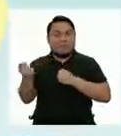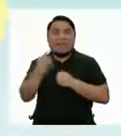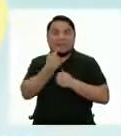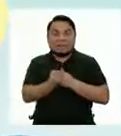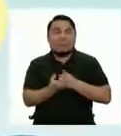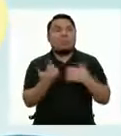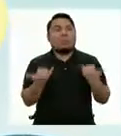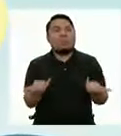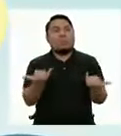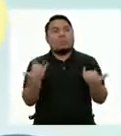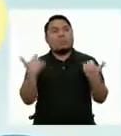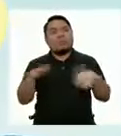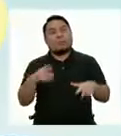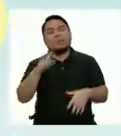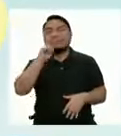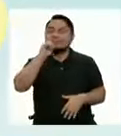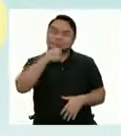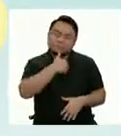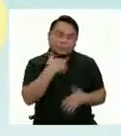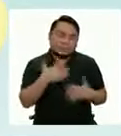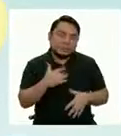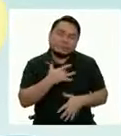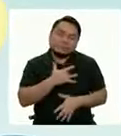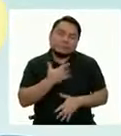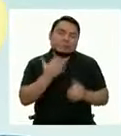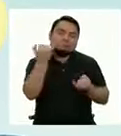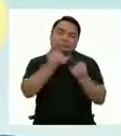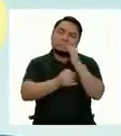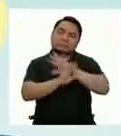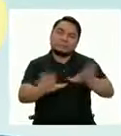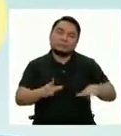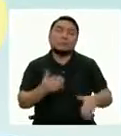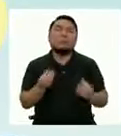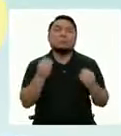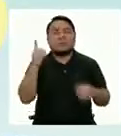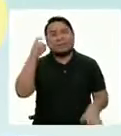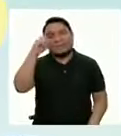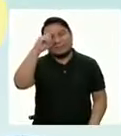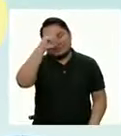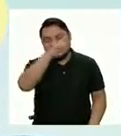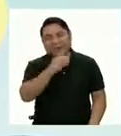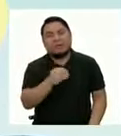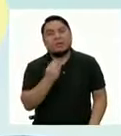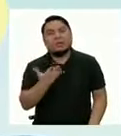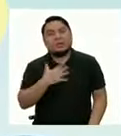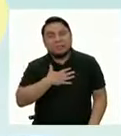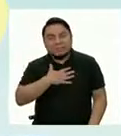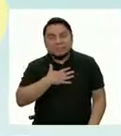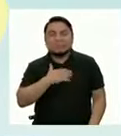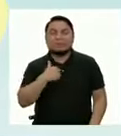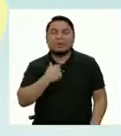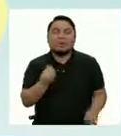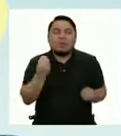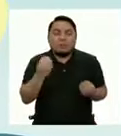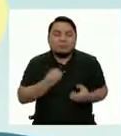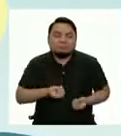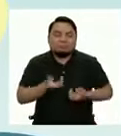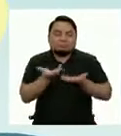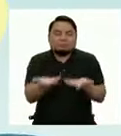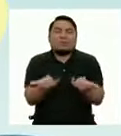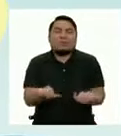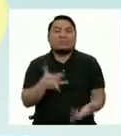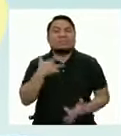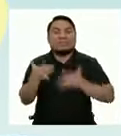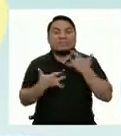el duro momento de partir Y la verdad que es difícil de encontrar las palabras Que puedan expresar lo que hoy